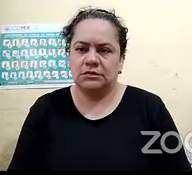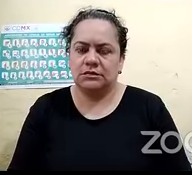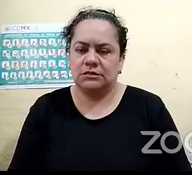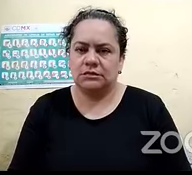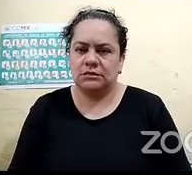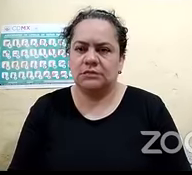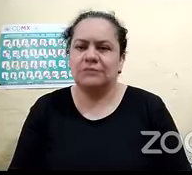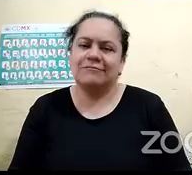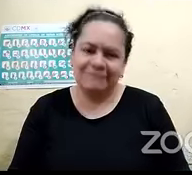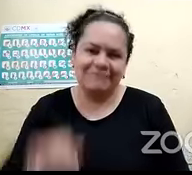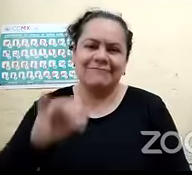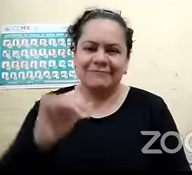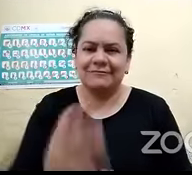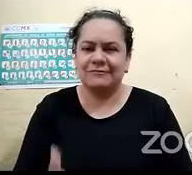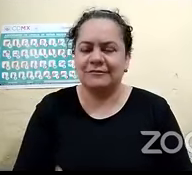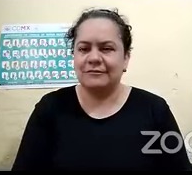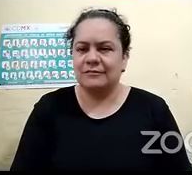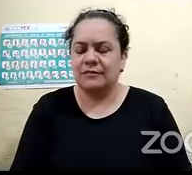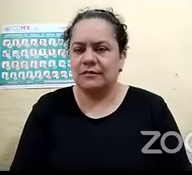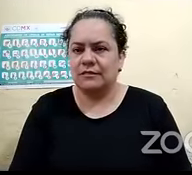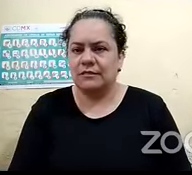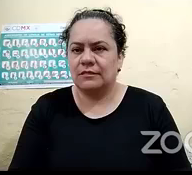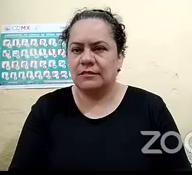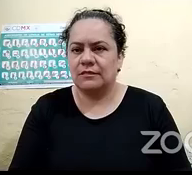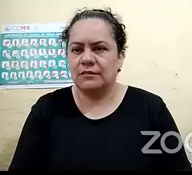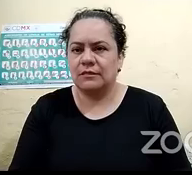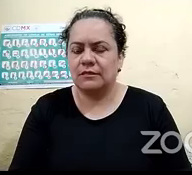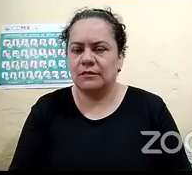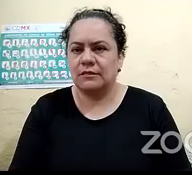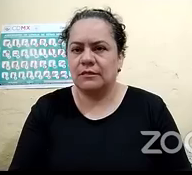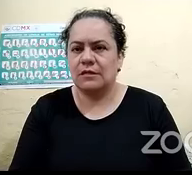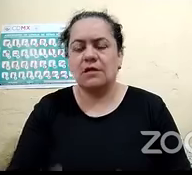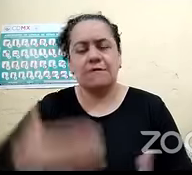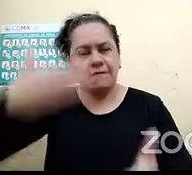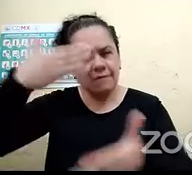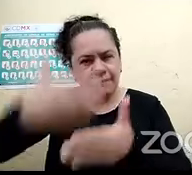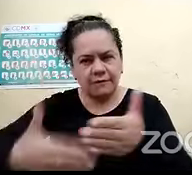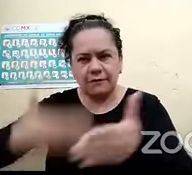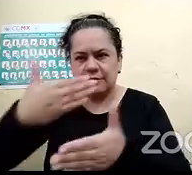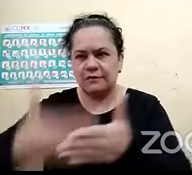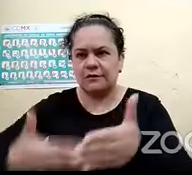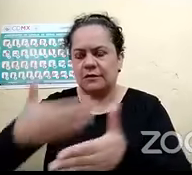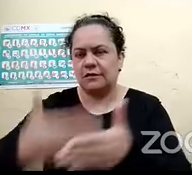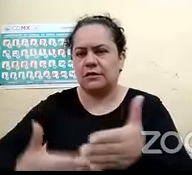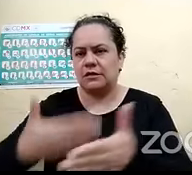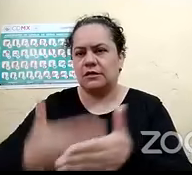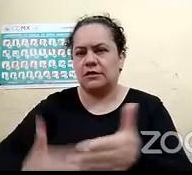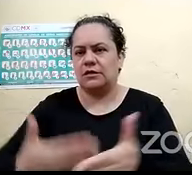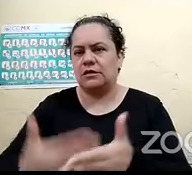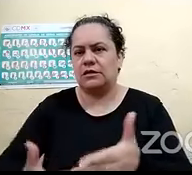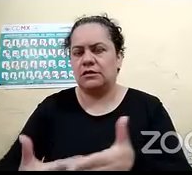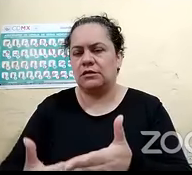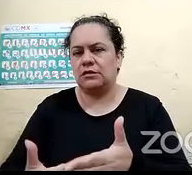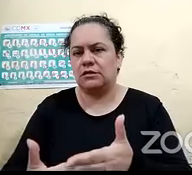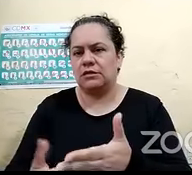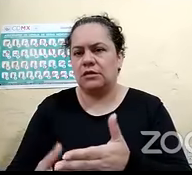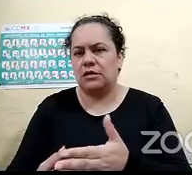exacto entonces realmente falta el el que también nos profesionalicemos